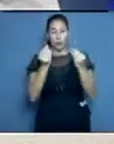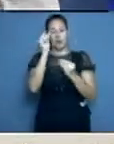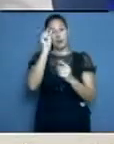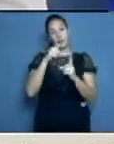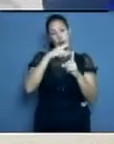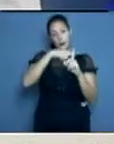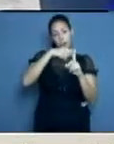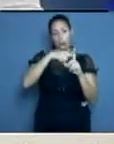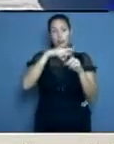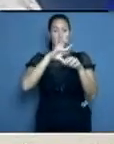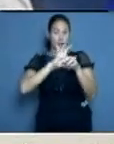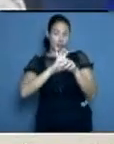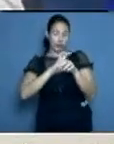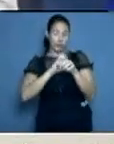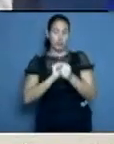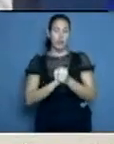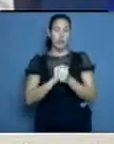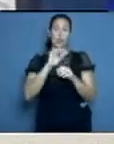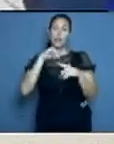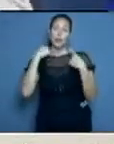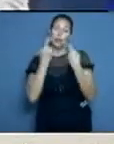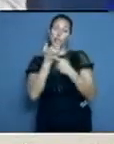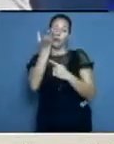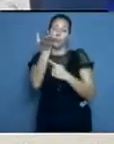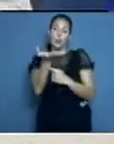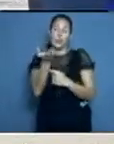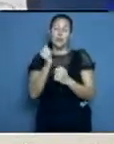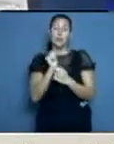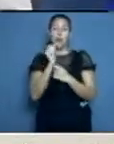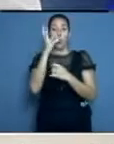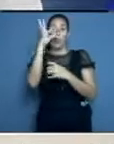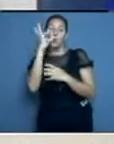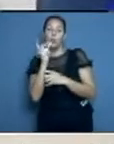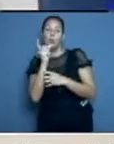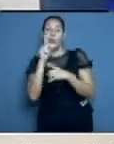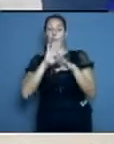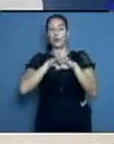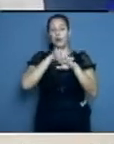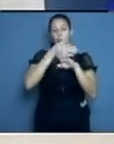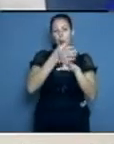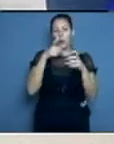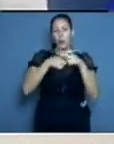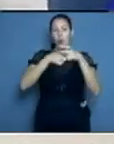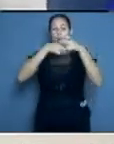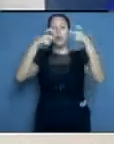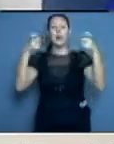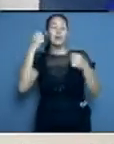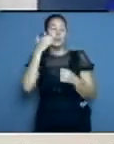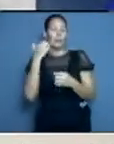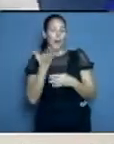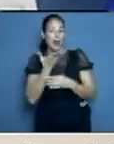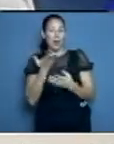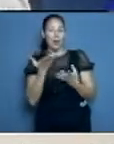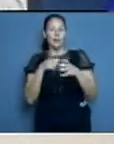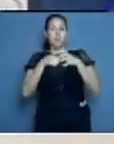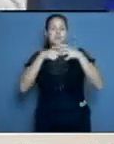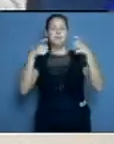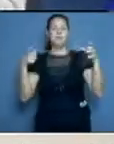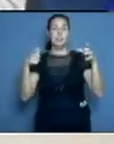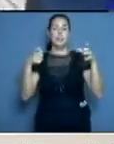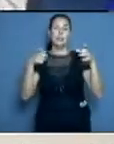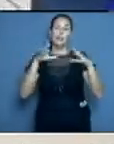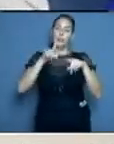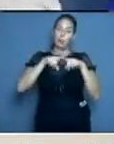siempre los estimados se hacen sobre la base de la morbilidad que está teniendo la provincia y siempre pueden haber